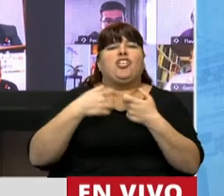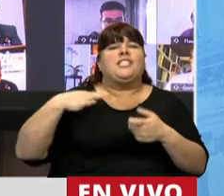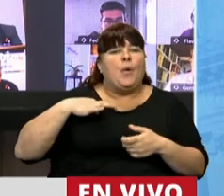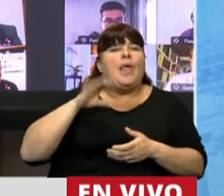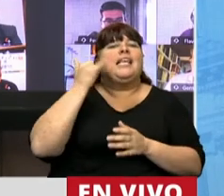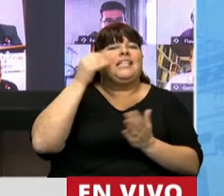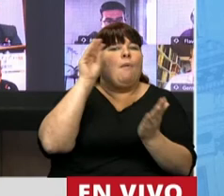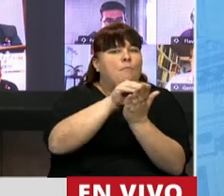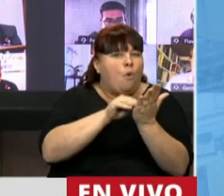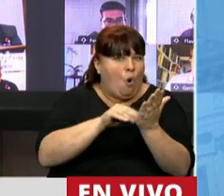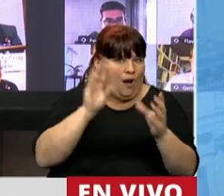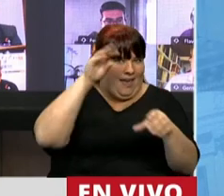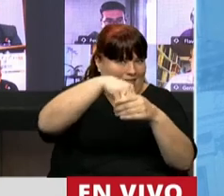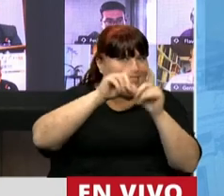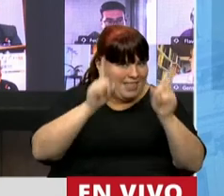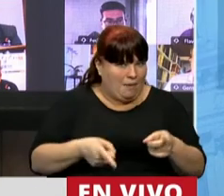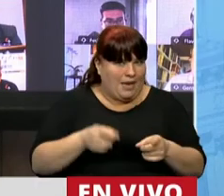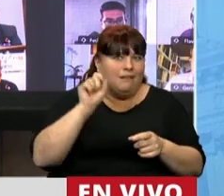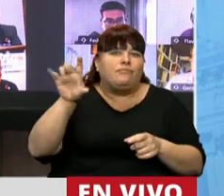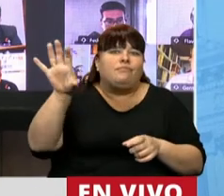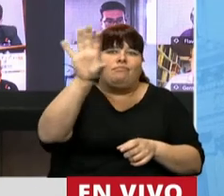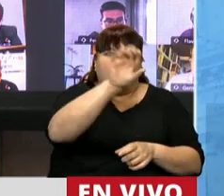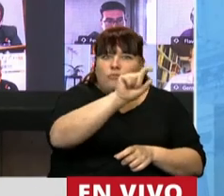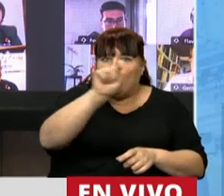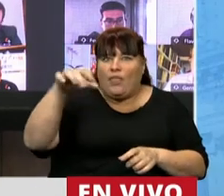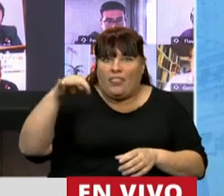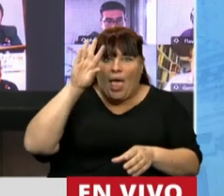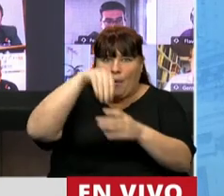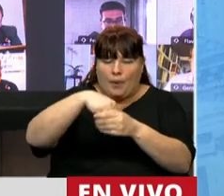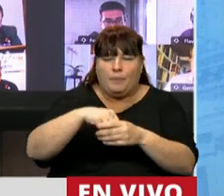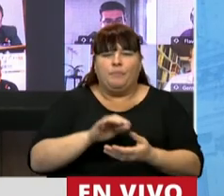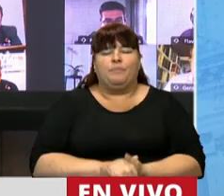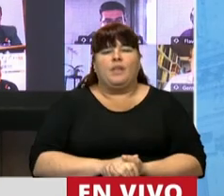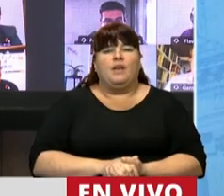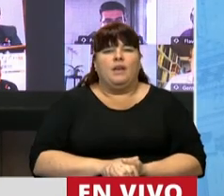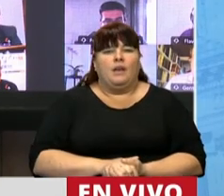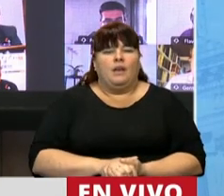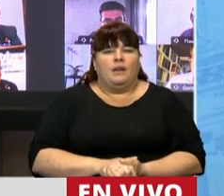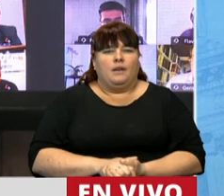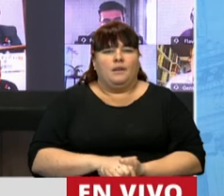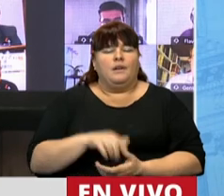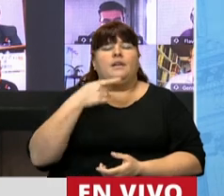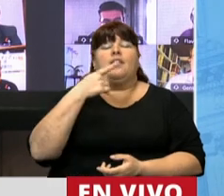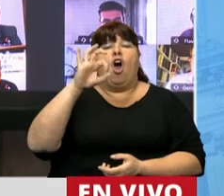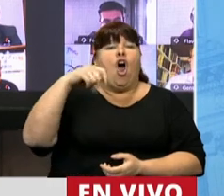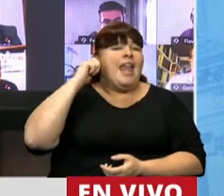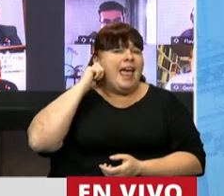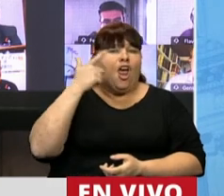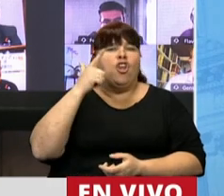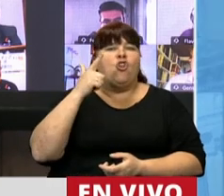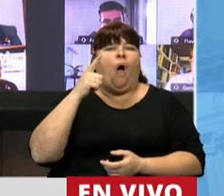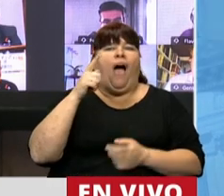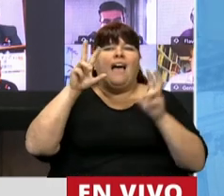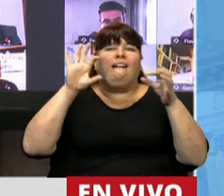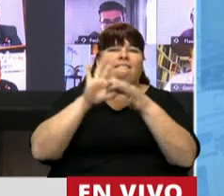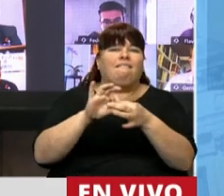tienen que estar inscritas en este organismo, en cada jurisdicción. Aunque partir de la base que las ONG no tienen con una regulación